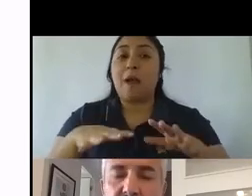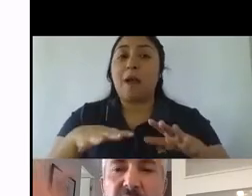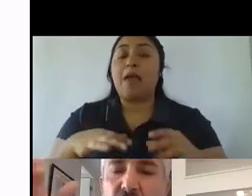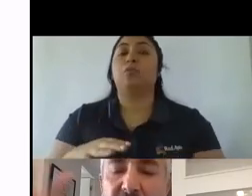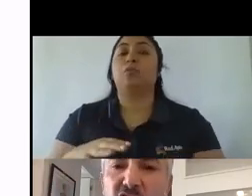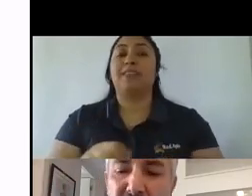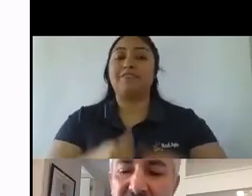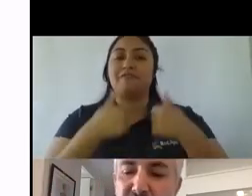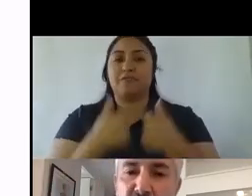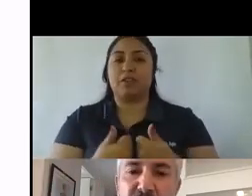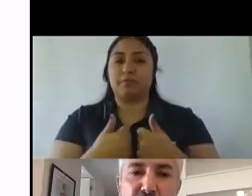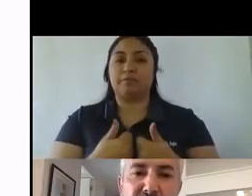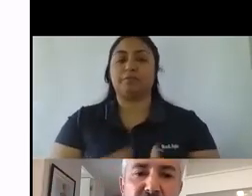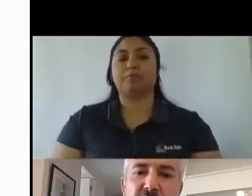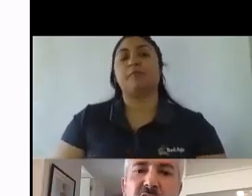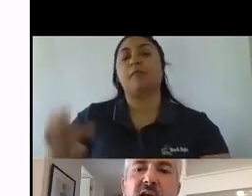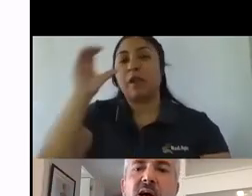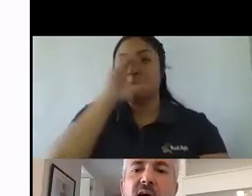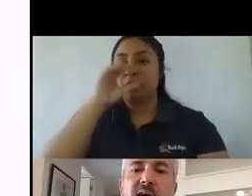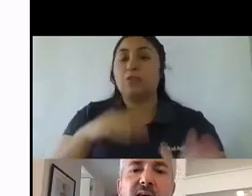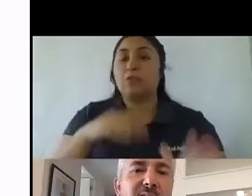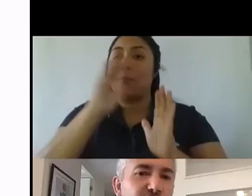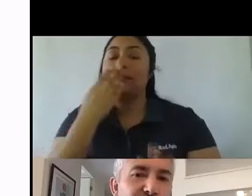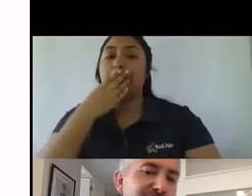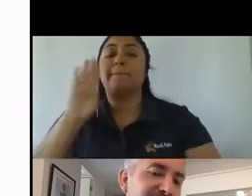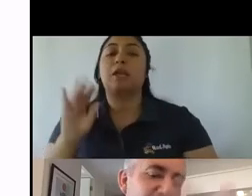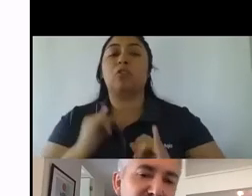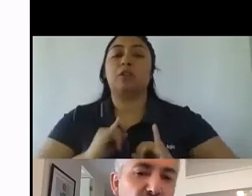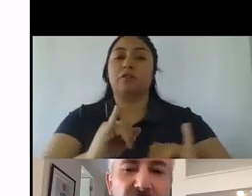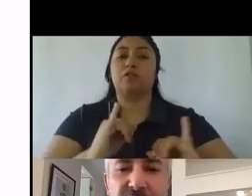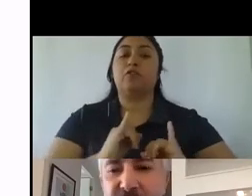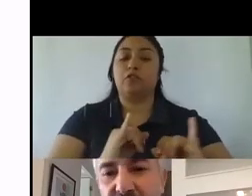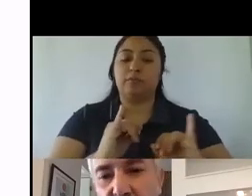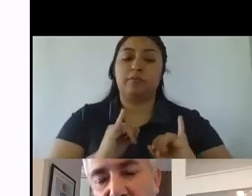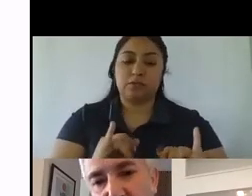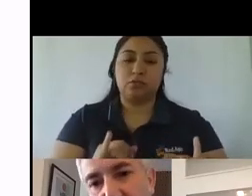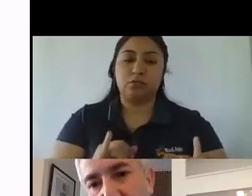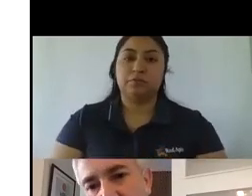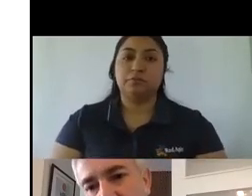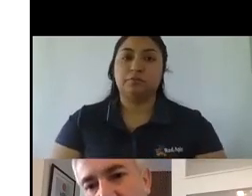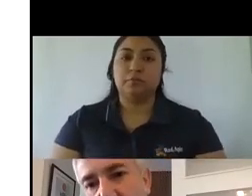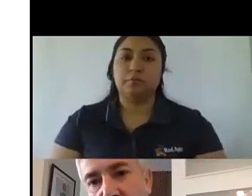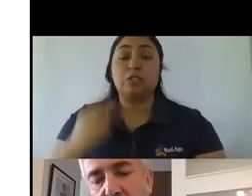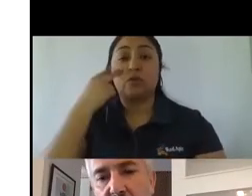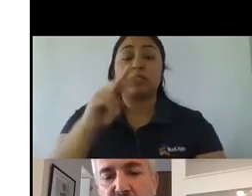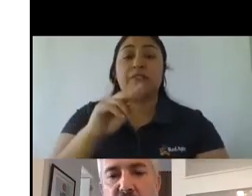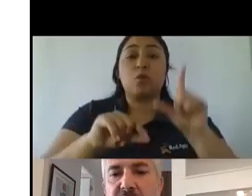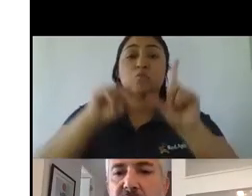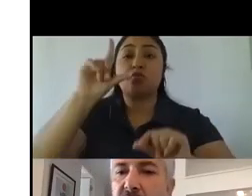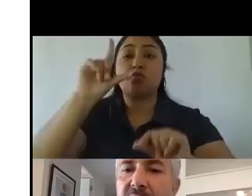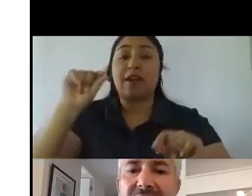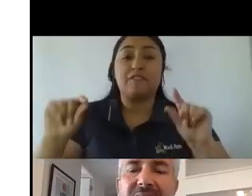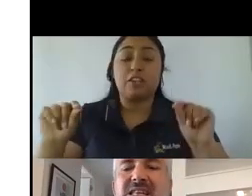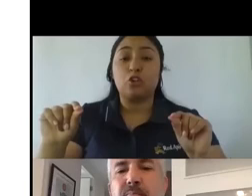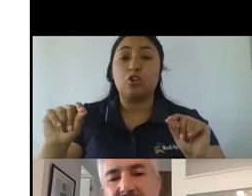estamos buscando más y mejor información esto es lo mismo podríamos hacer un gráfico de los medios en México podríamos traer uno de